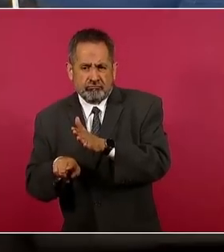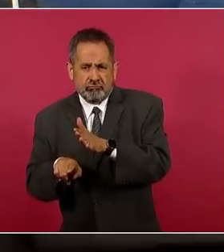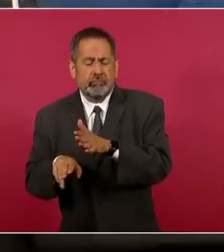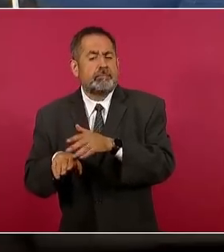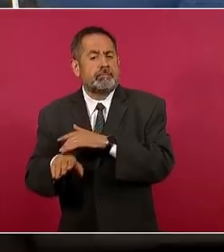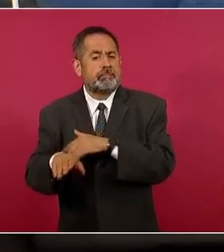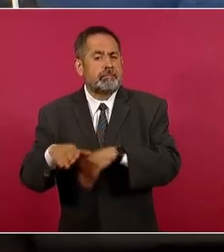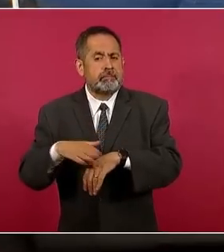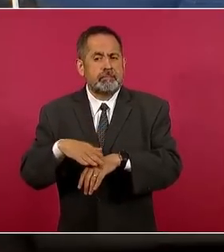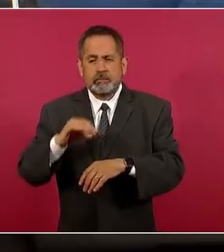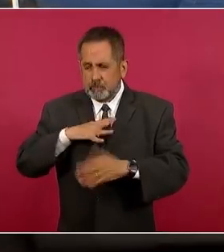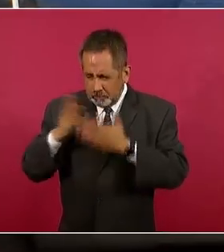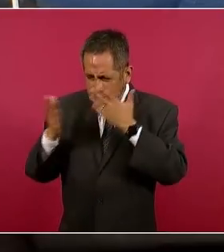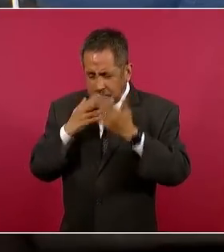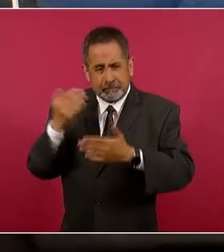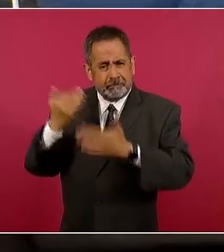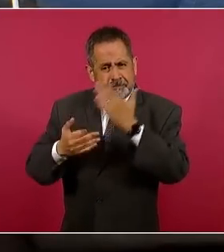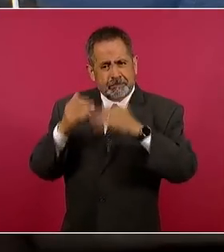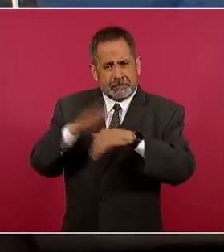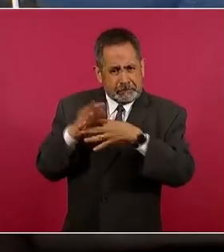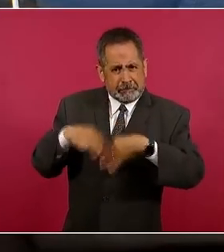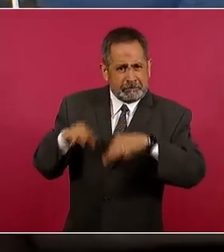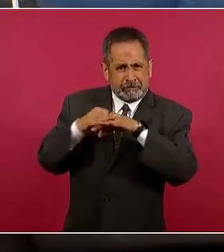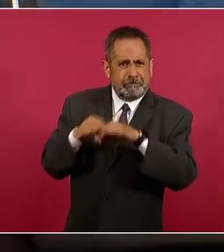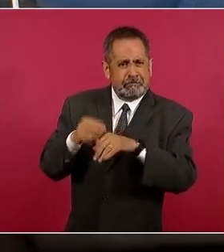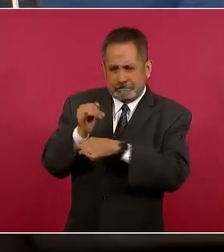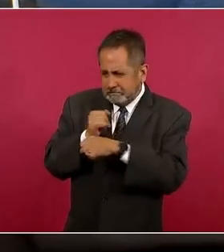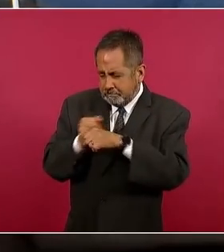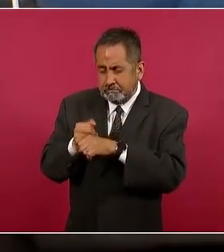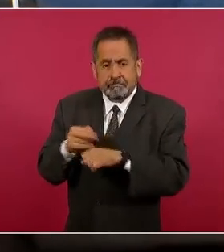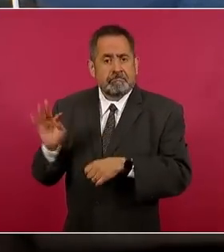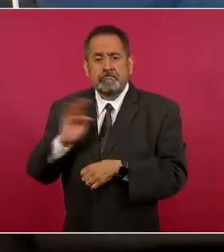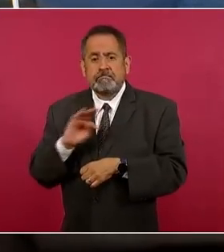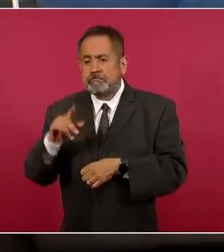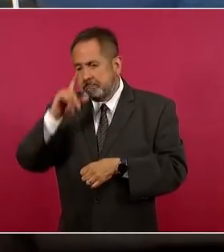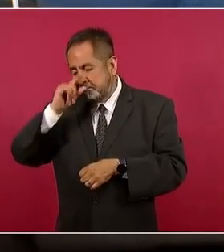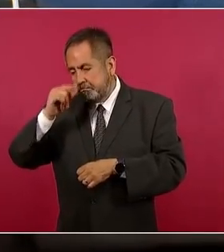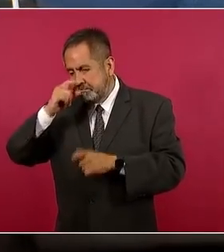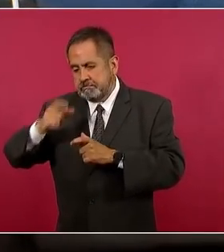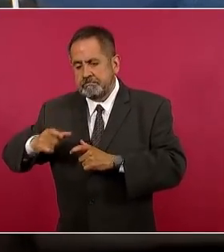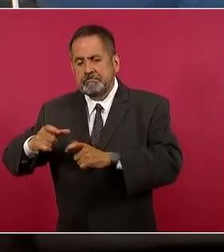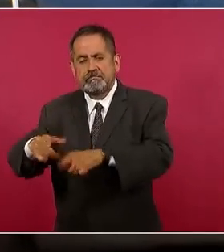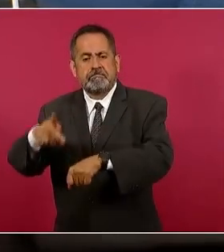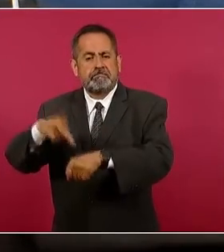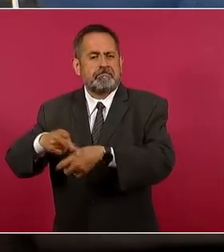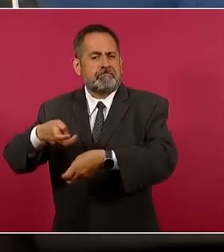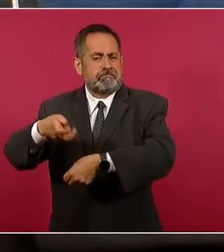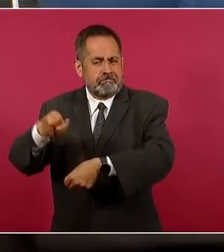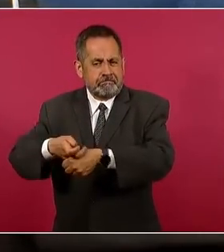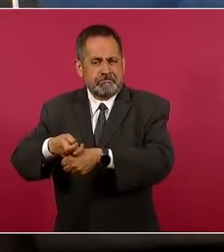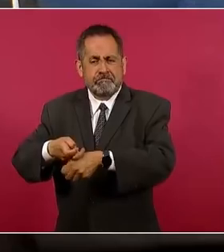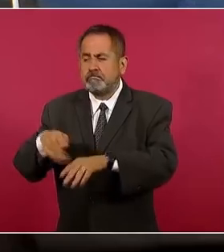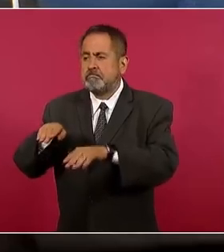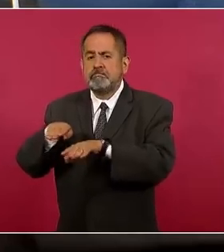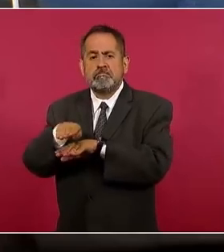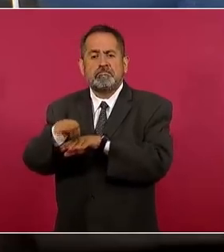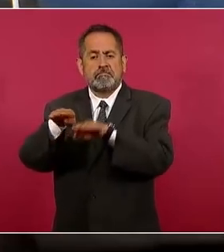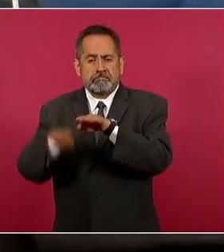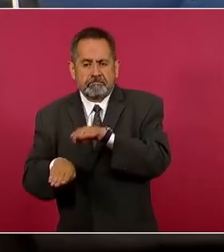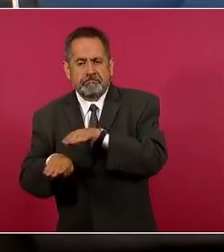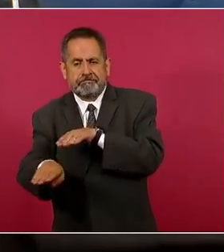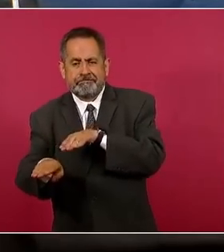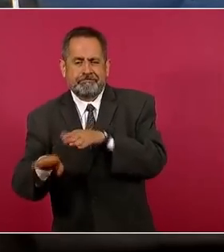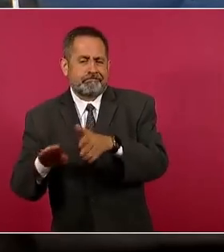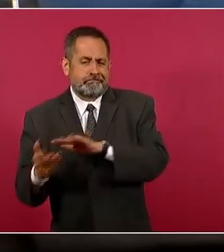no hay los estudios necesarios para determinar que es un suelo seguro, por decirlo de alguna manera, y